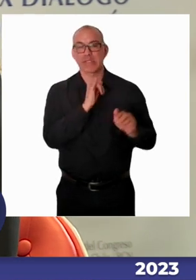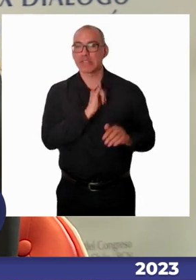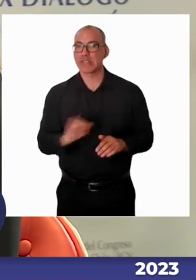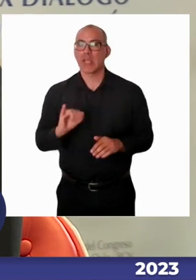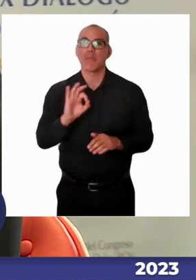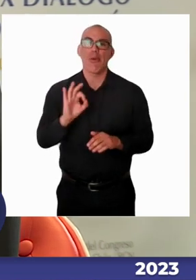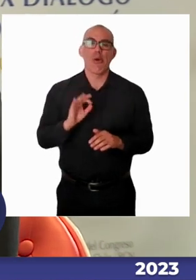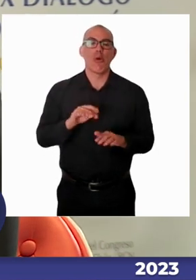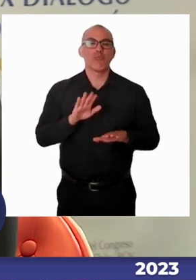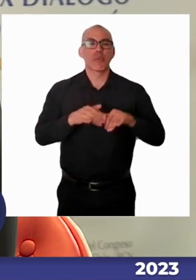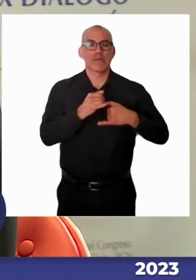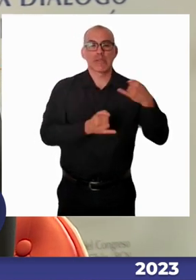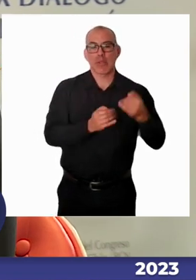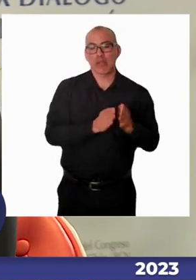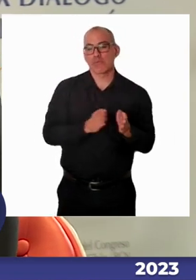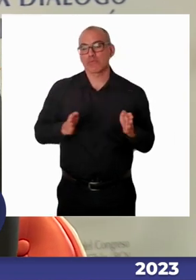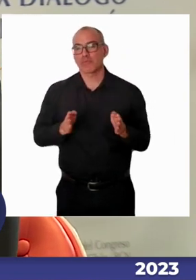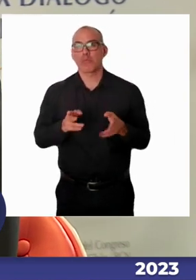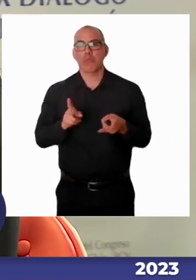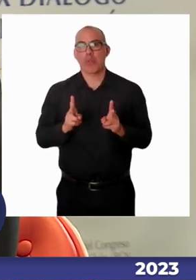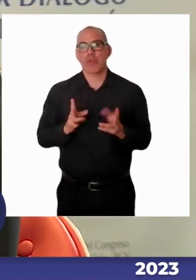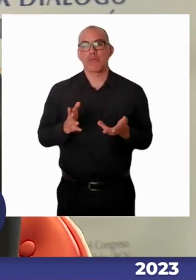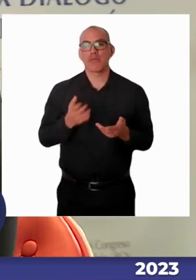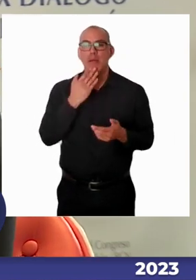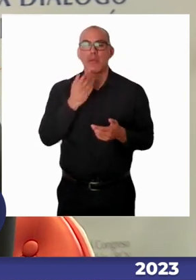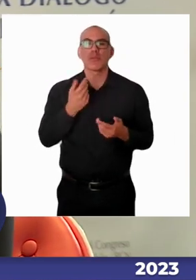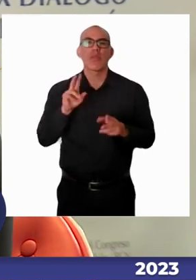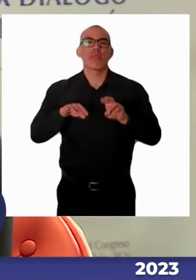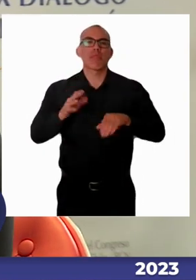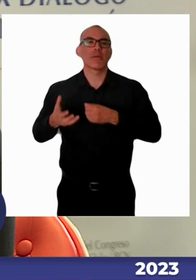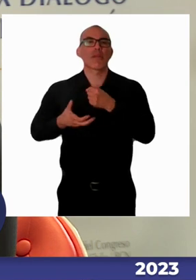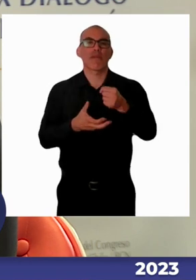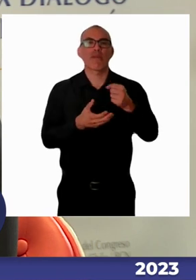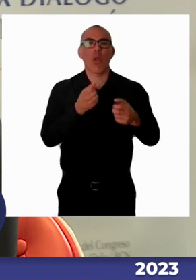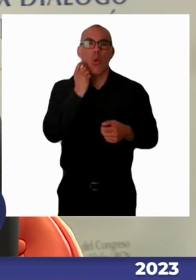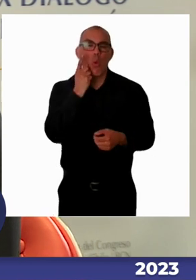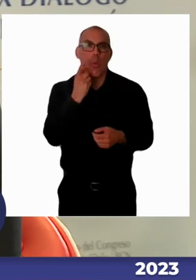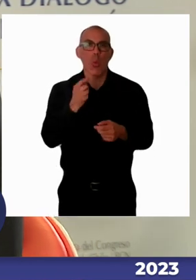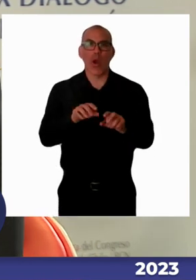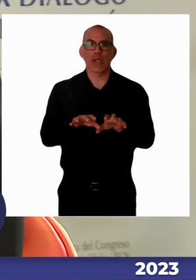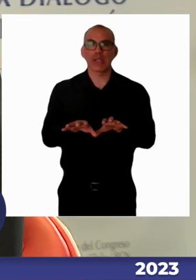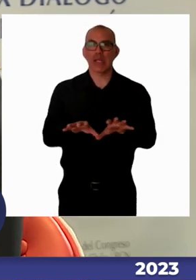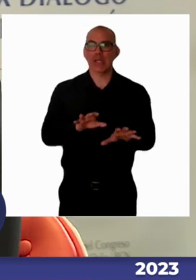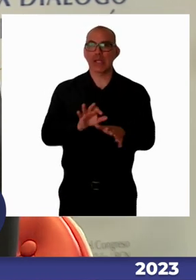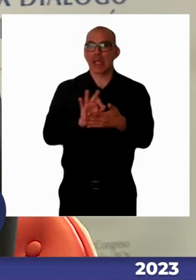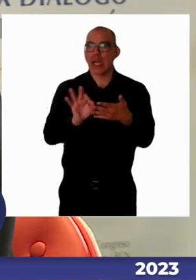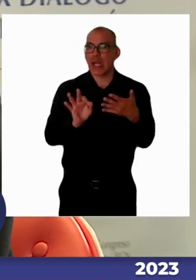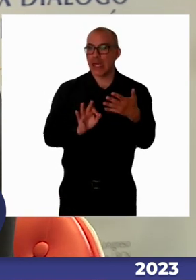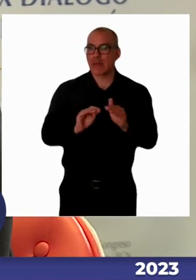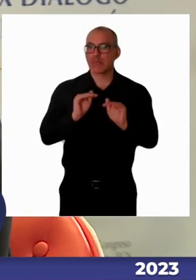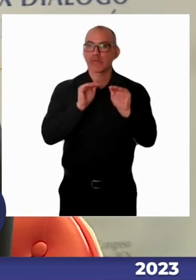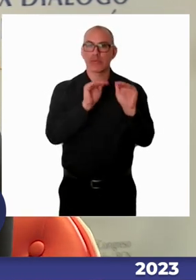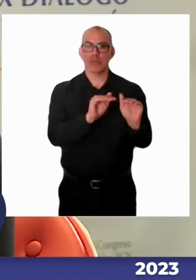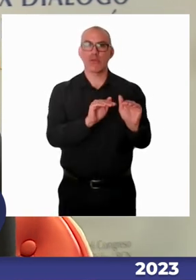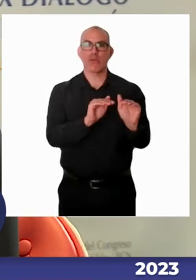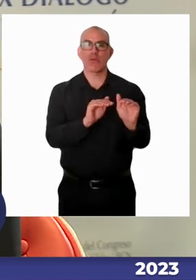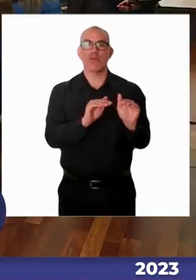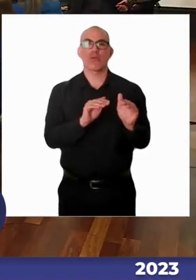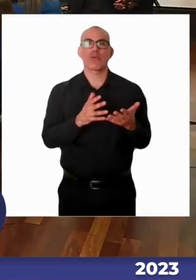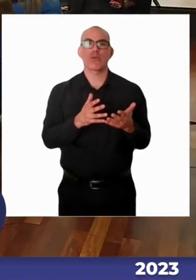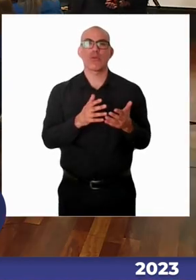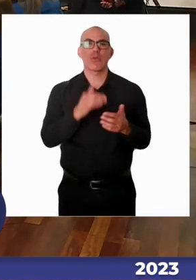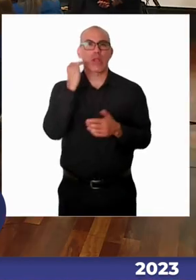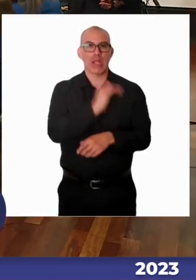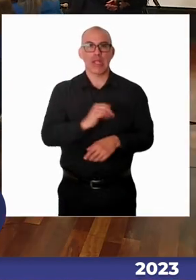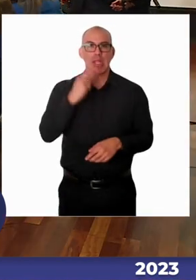acompañar el trabajo en aula que se realiza, y creo que eso es clave porque lo mencionaban también los compañeros de compañeros que están acá,